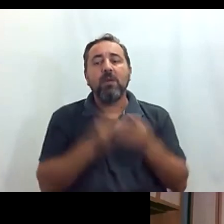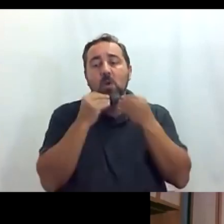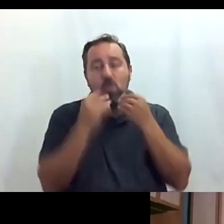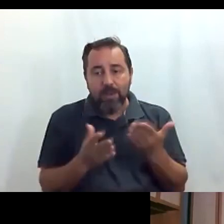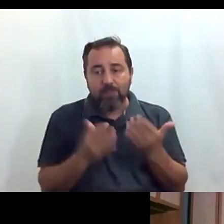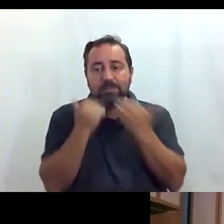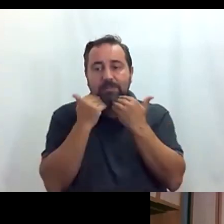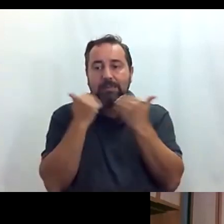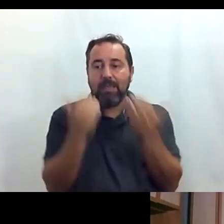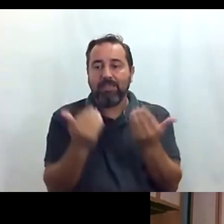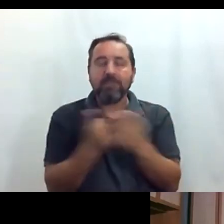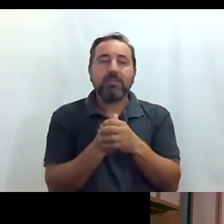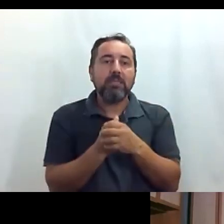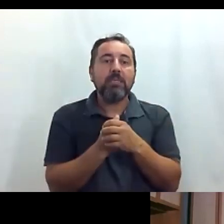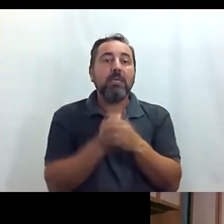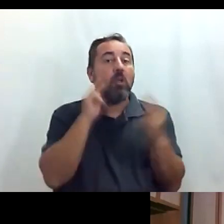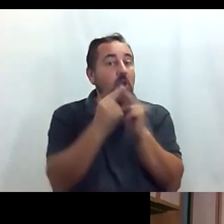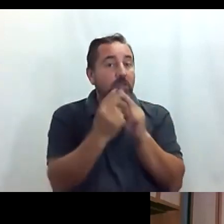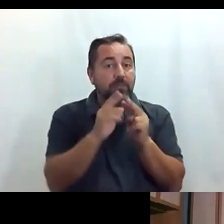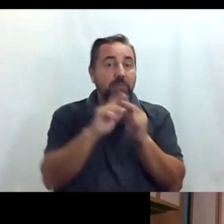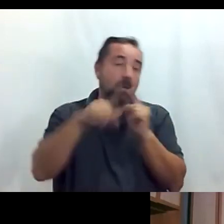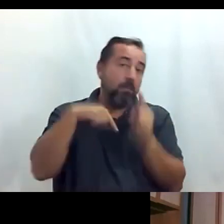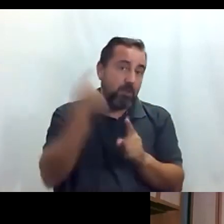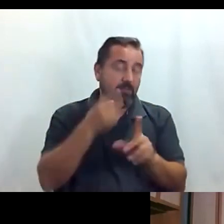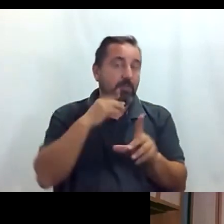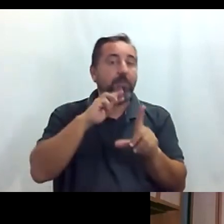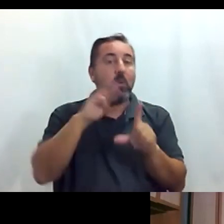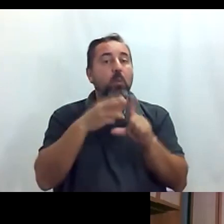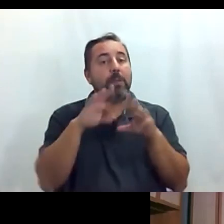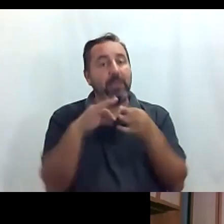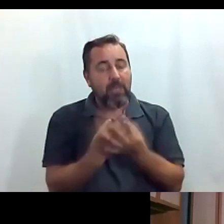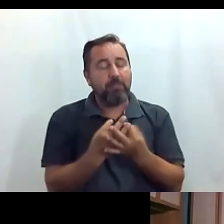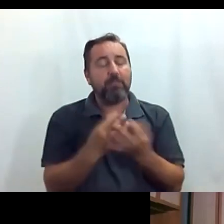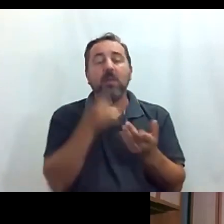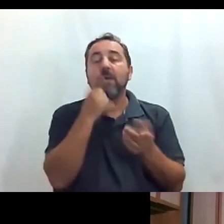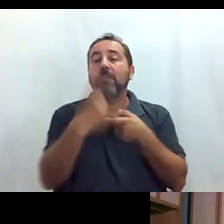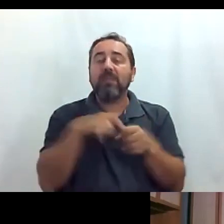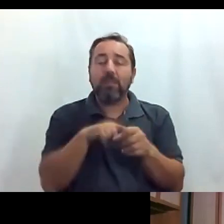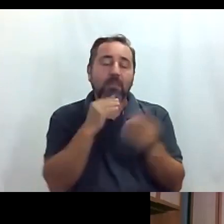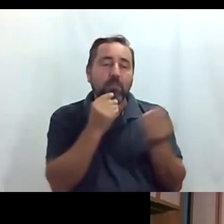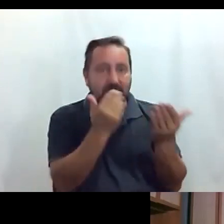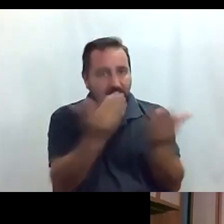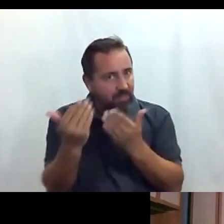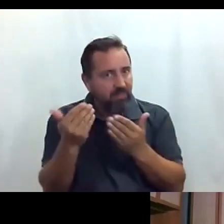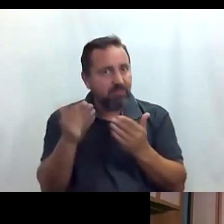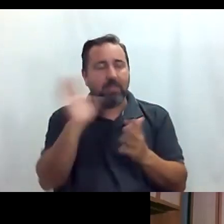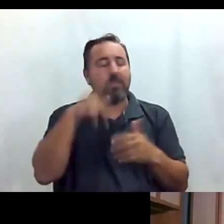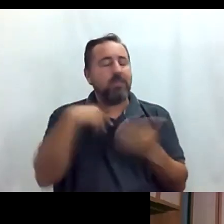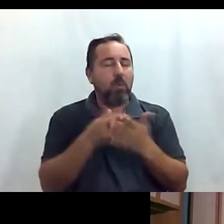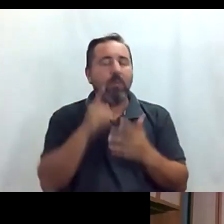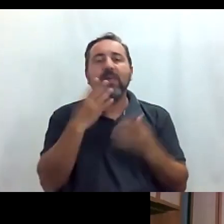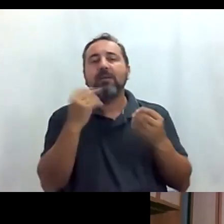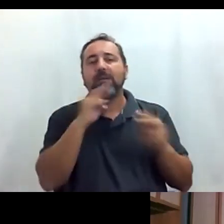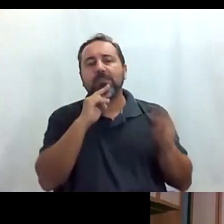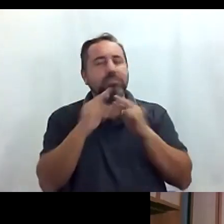gracias y nos vemos en el próximo webinar muchas gracias por vuestra participación hasta luego muchas gracias